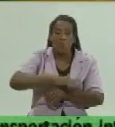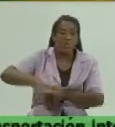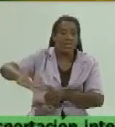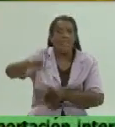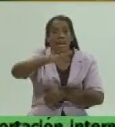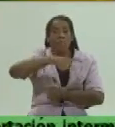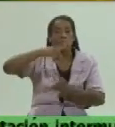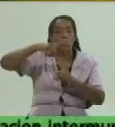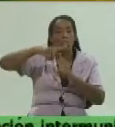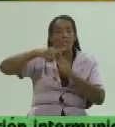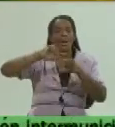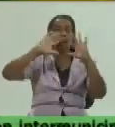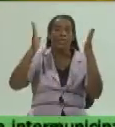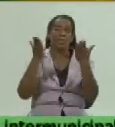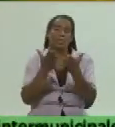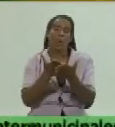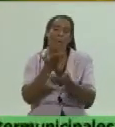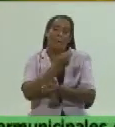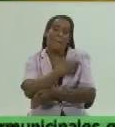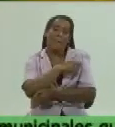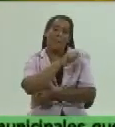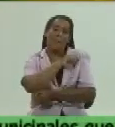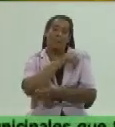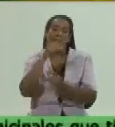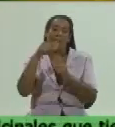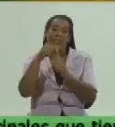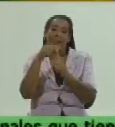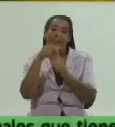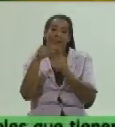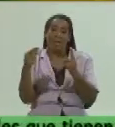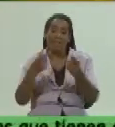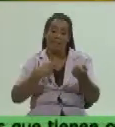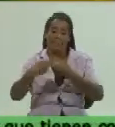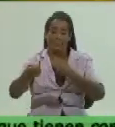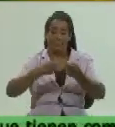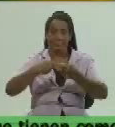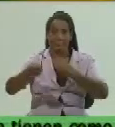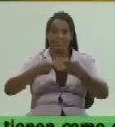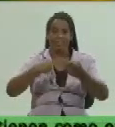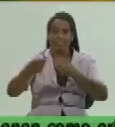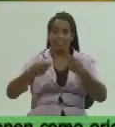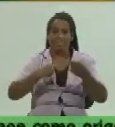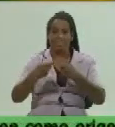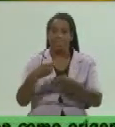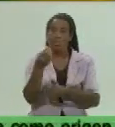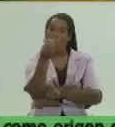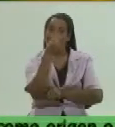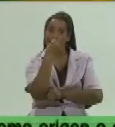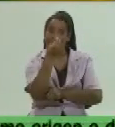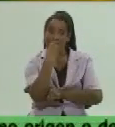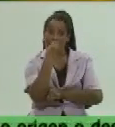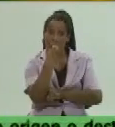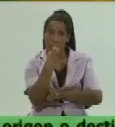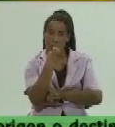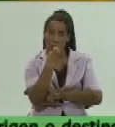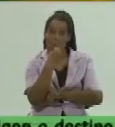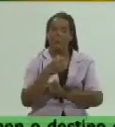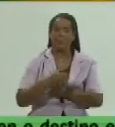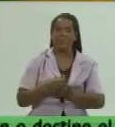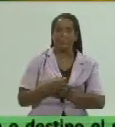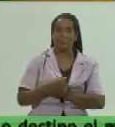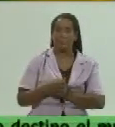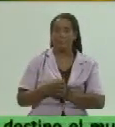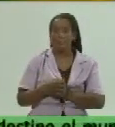por todas las preocupaciones que ha relacionado con el tema de la comercialización que tiene que ver con la alimentación en específico yo creo que eso